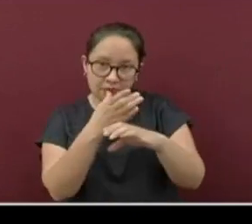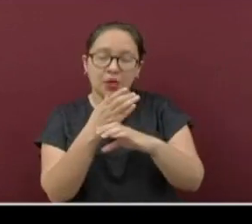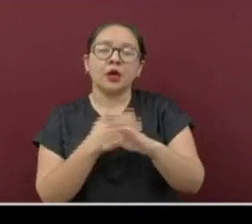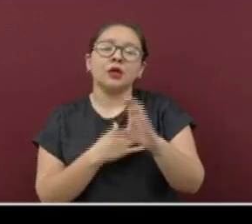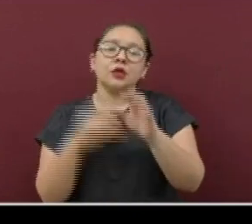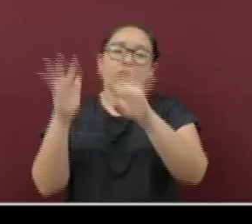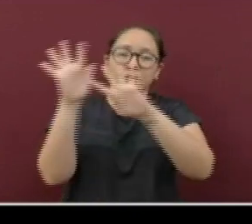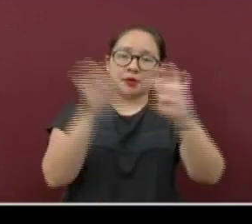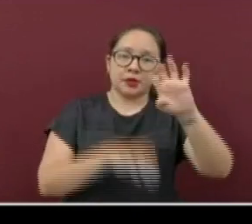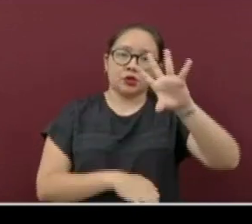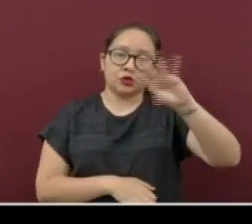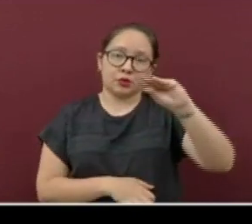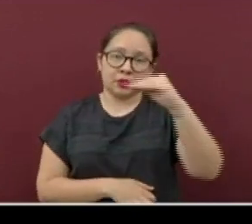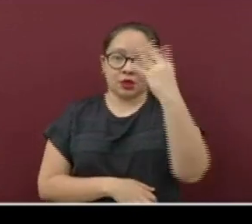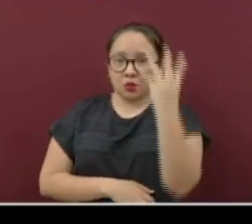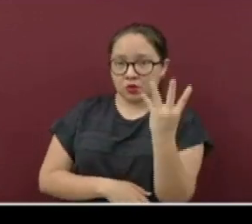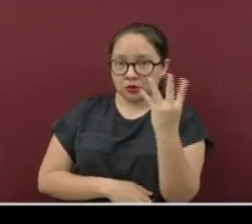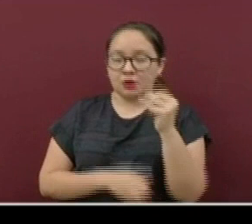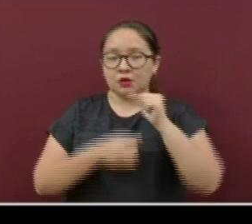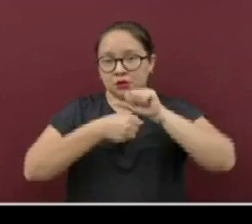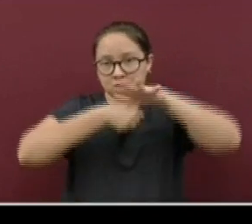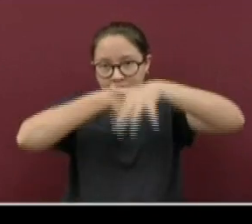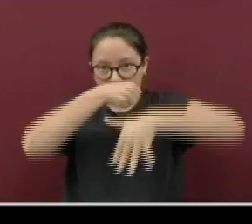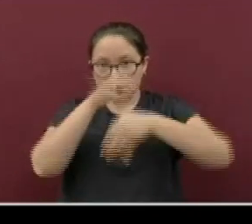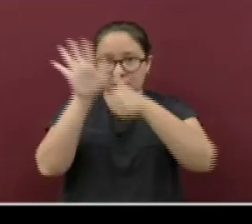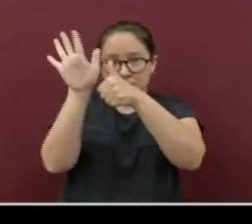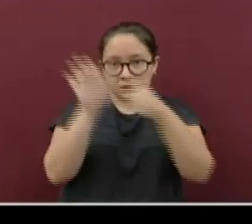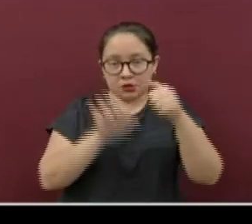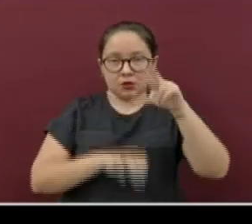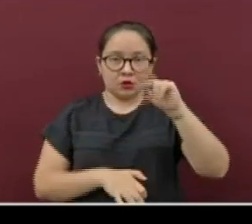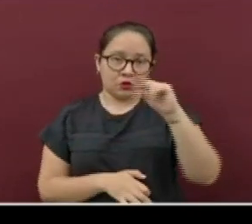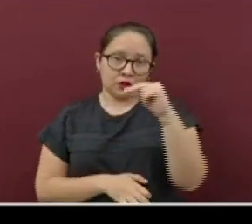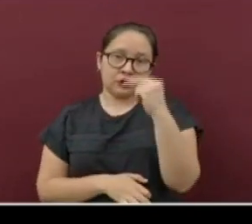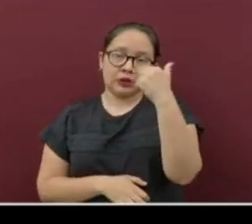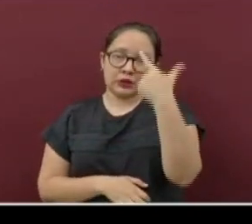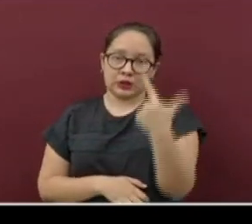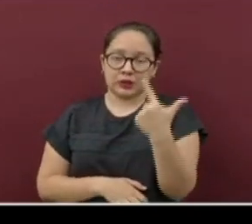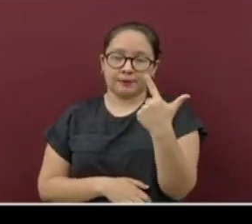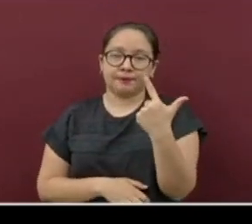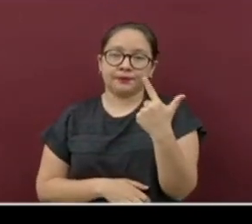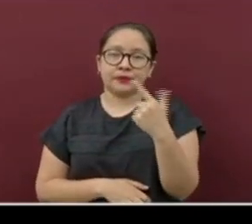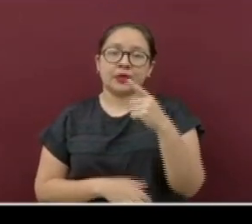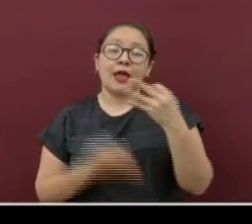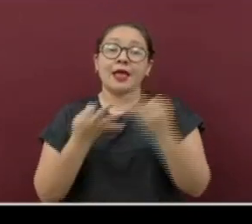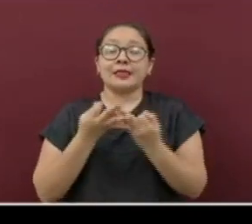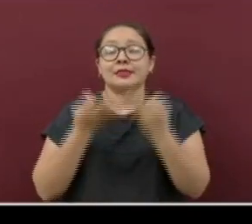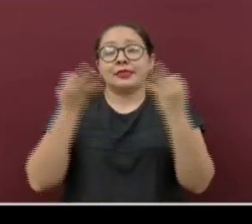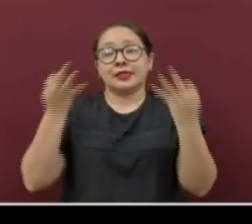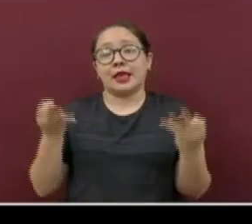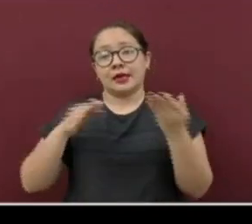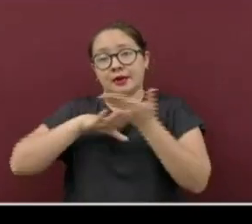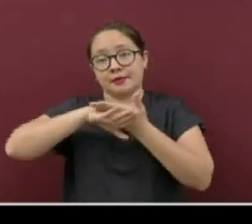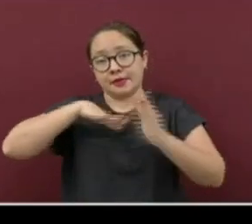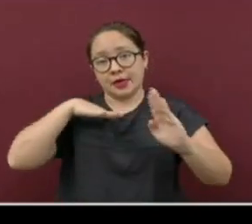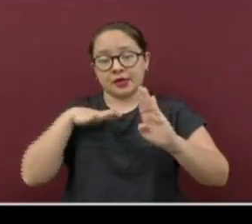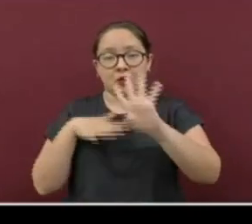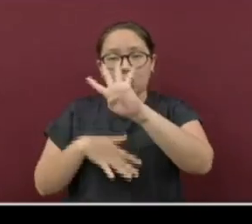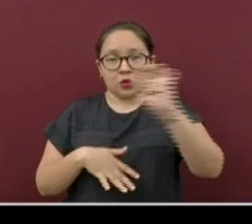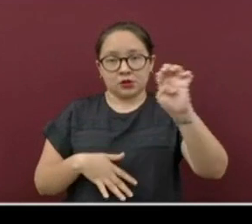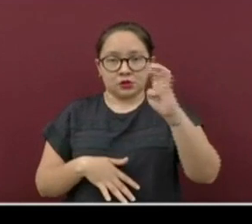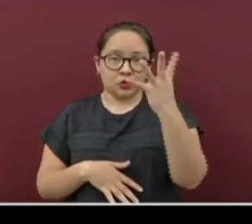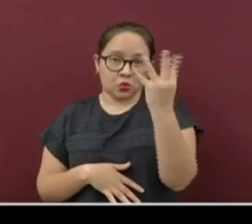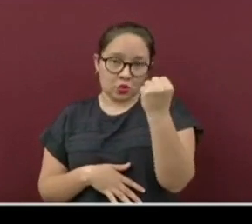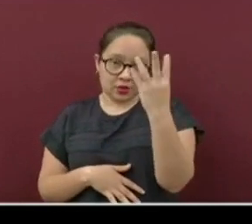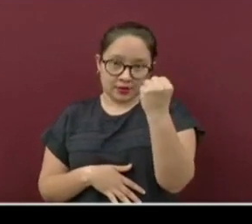994. San Andrés Tuxtla, 687. Y Tierra Blanca, 409.